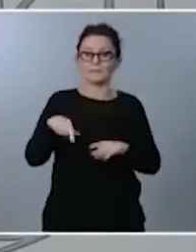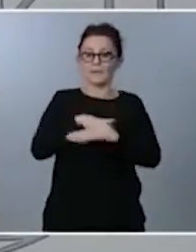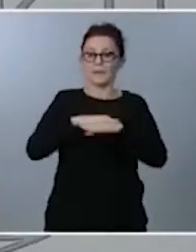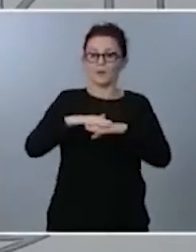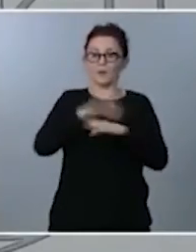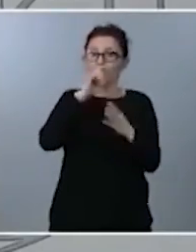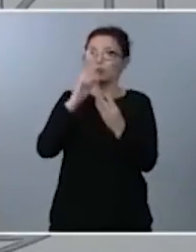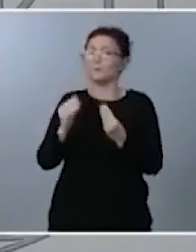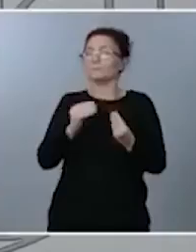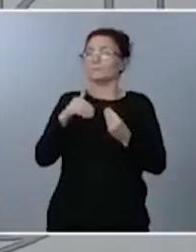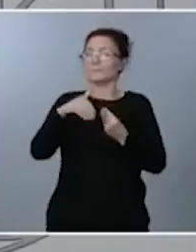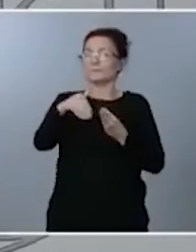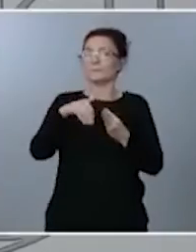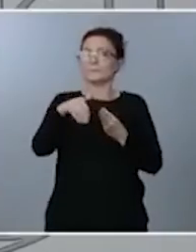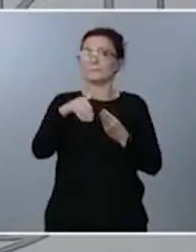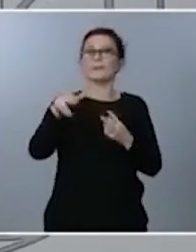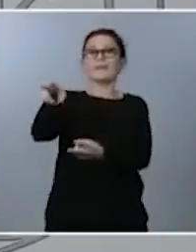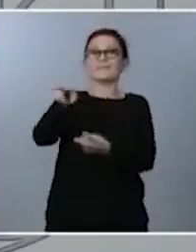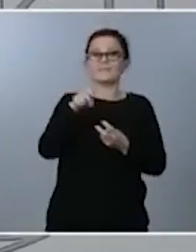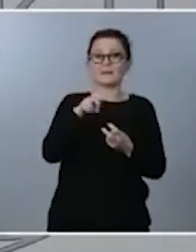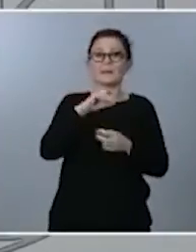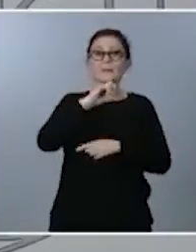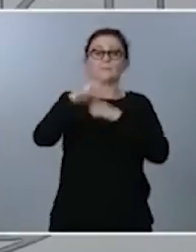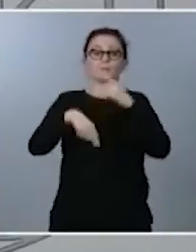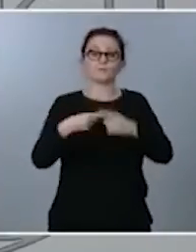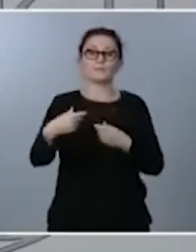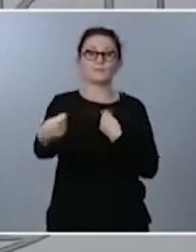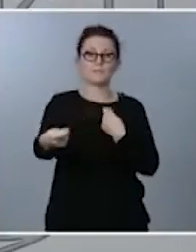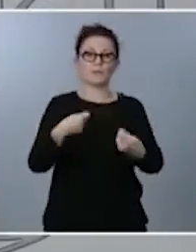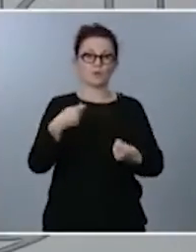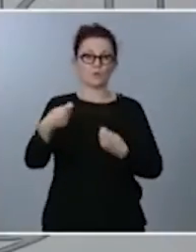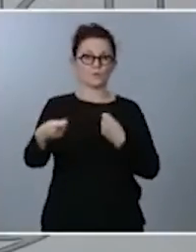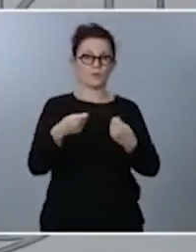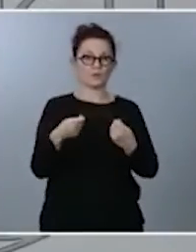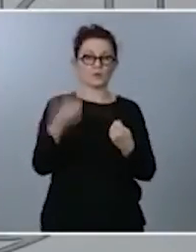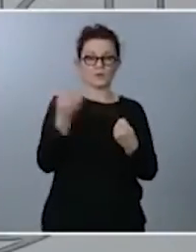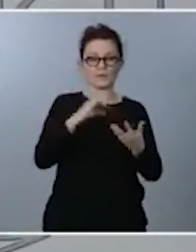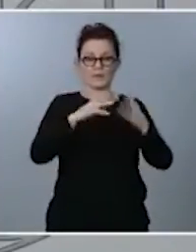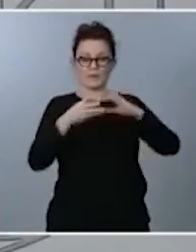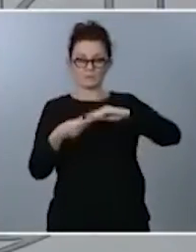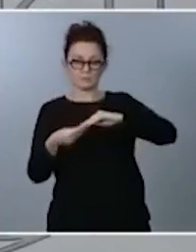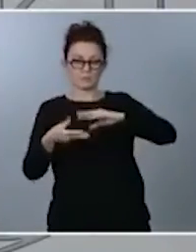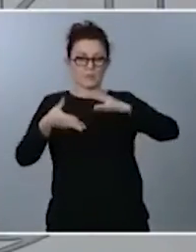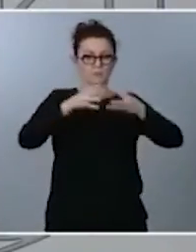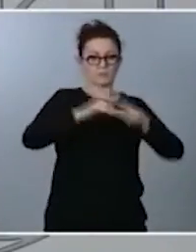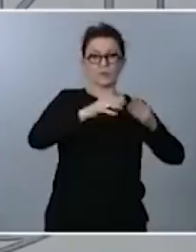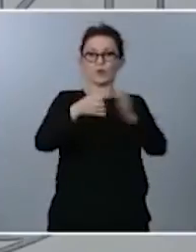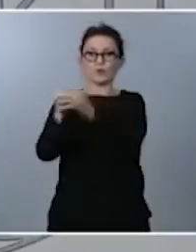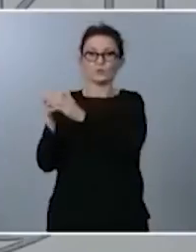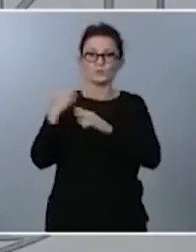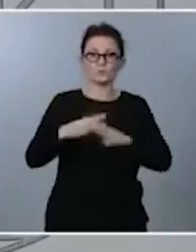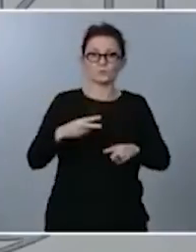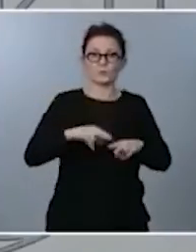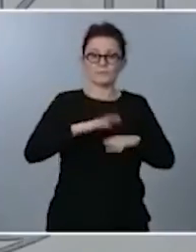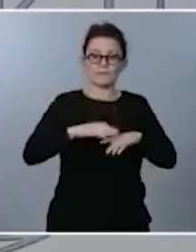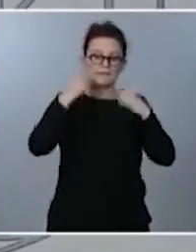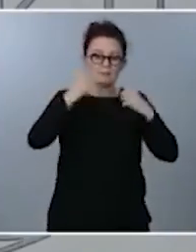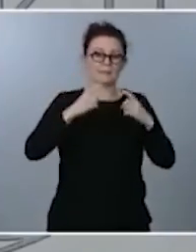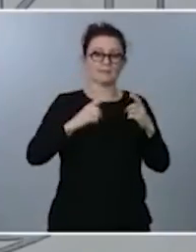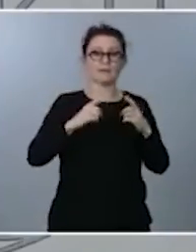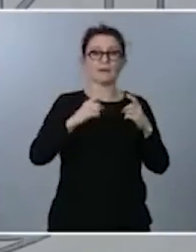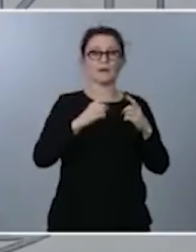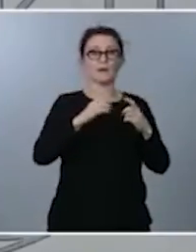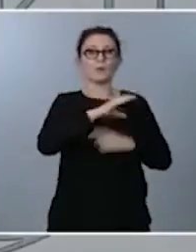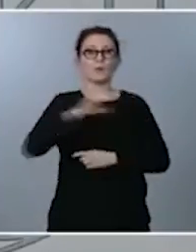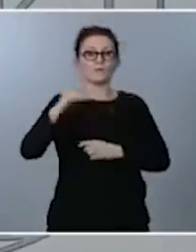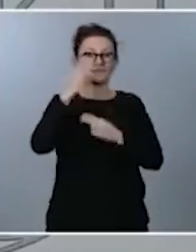Y es objeto de la negociación presupuestaria, de los encajes que hay que hacer con todos los grupos políticos para sacar adelante las cuentas públicas que se hayan producido